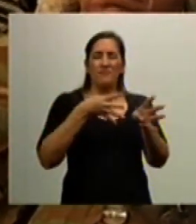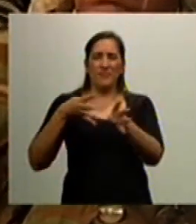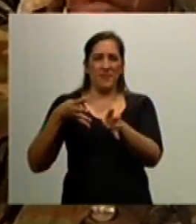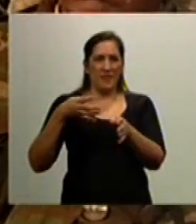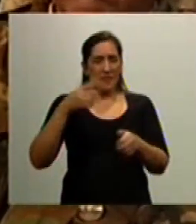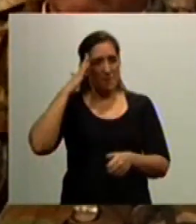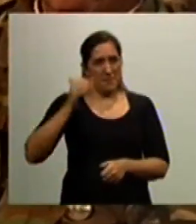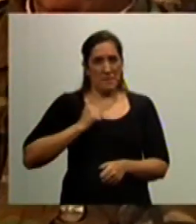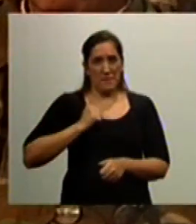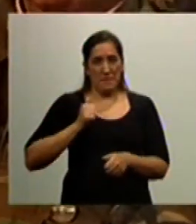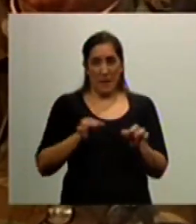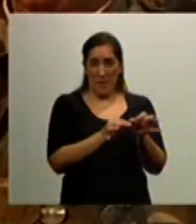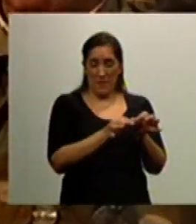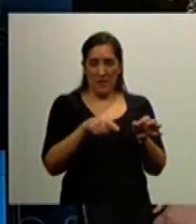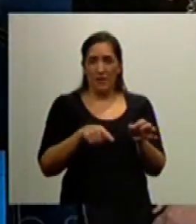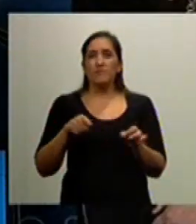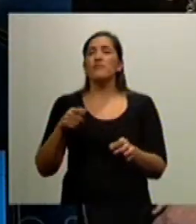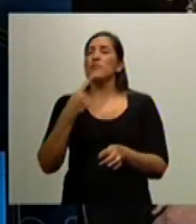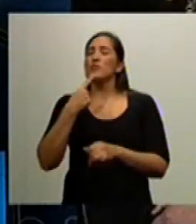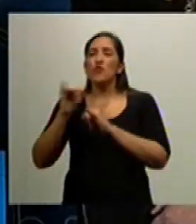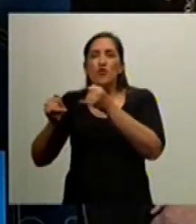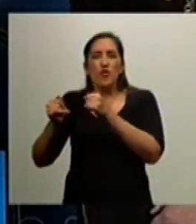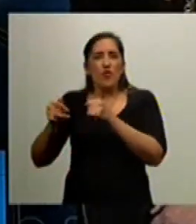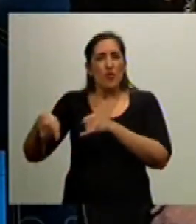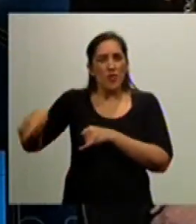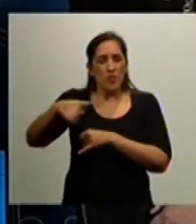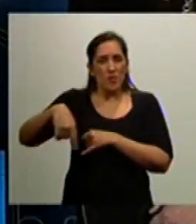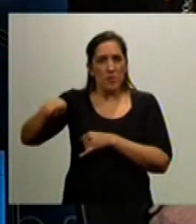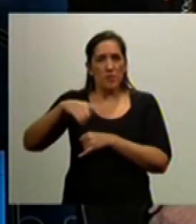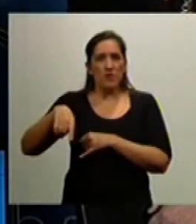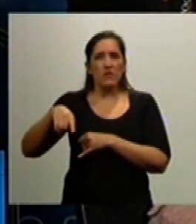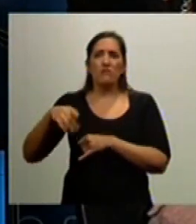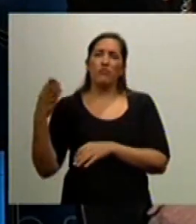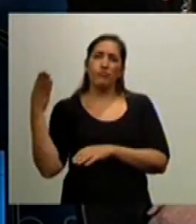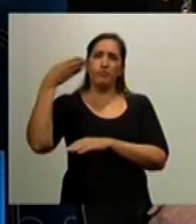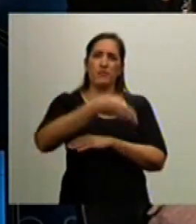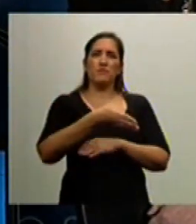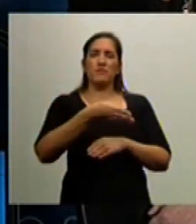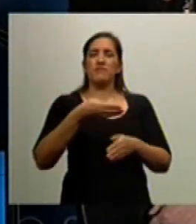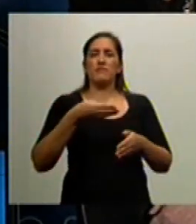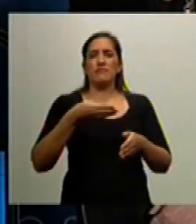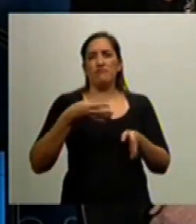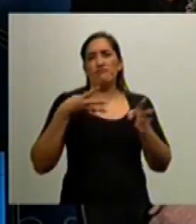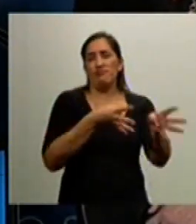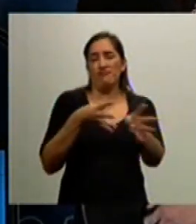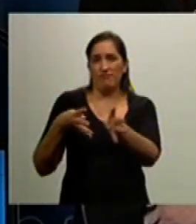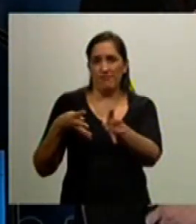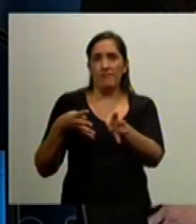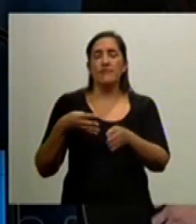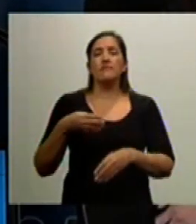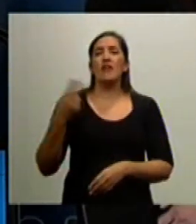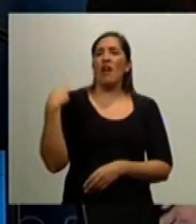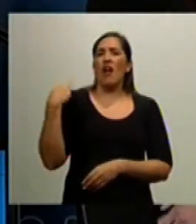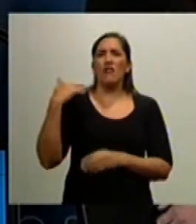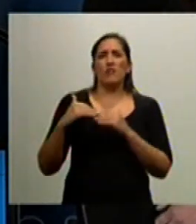a los jóvenes que fueron a pelear, a los oficiales y